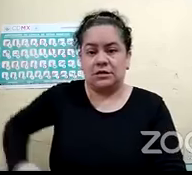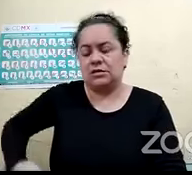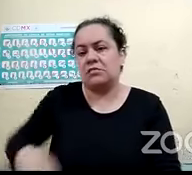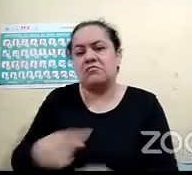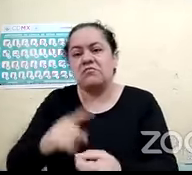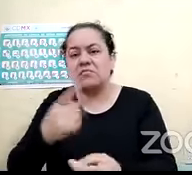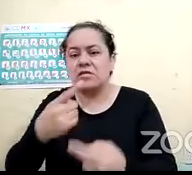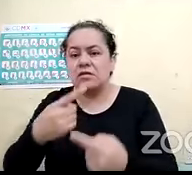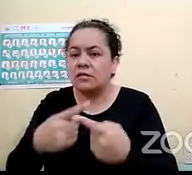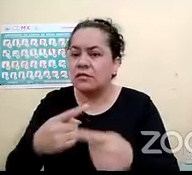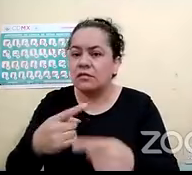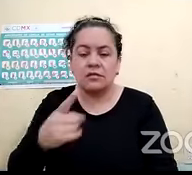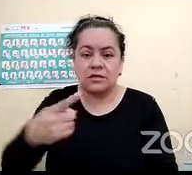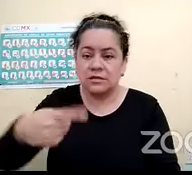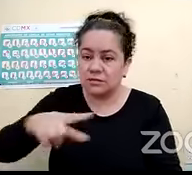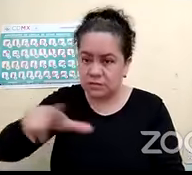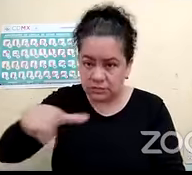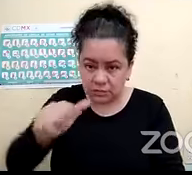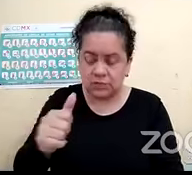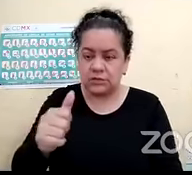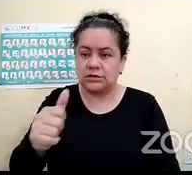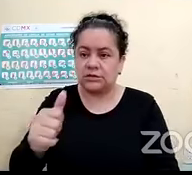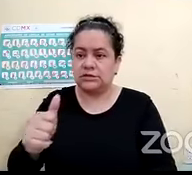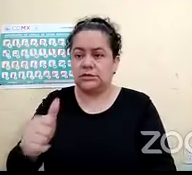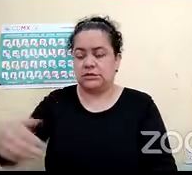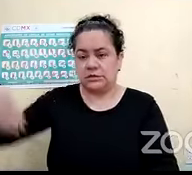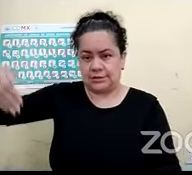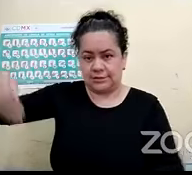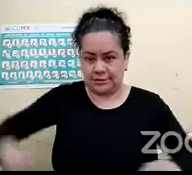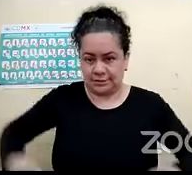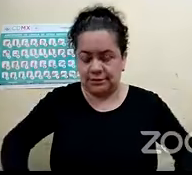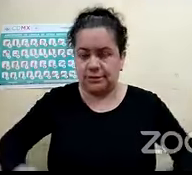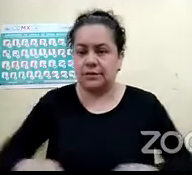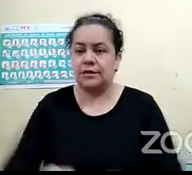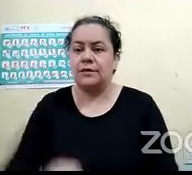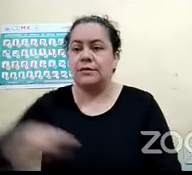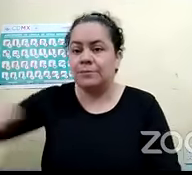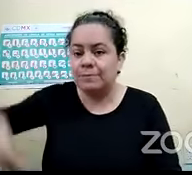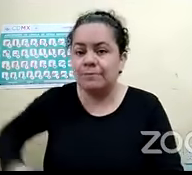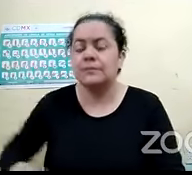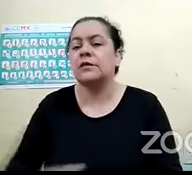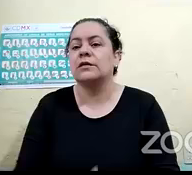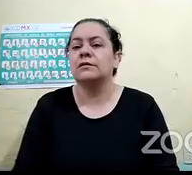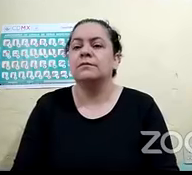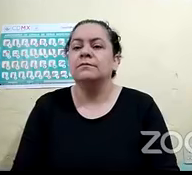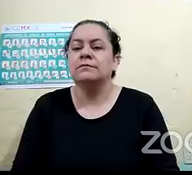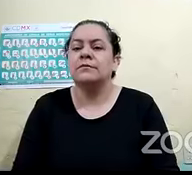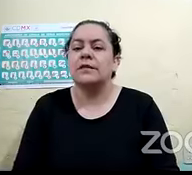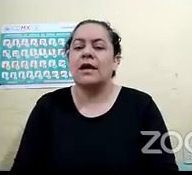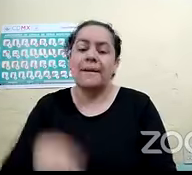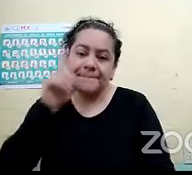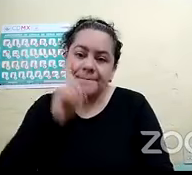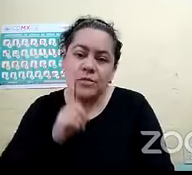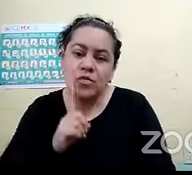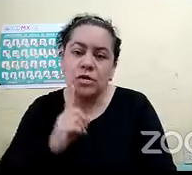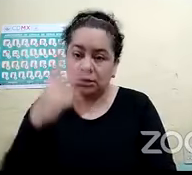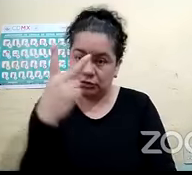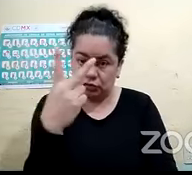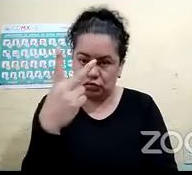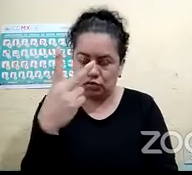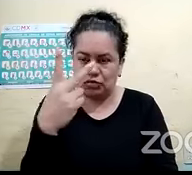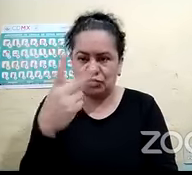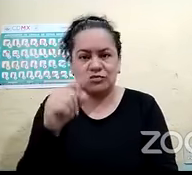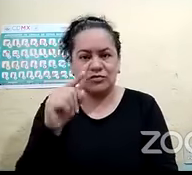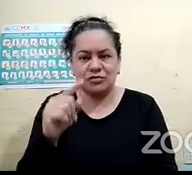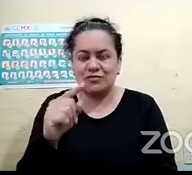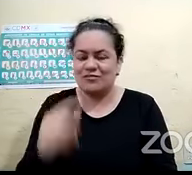qué mejor que dos invitadas que nos van a hablar sobre este tema. Son mujeres a quienes admiro muchísimo y que